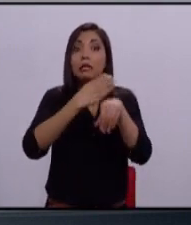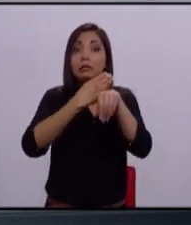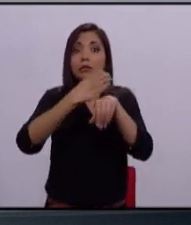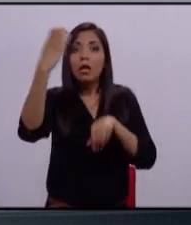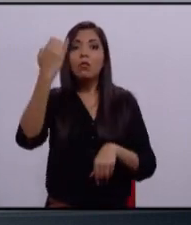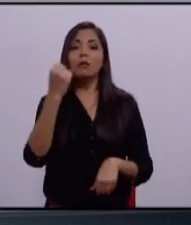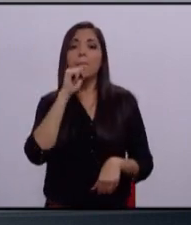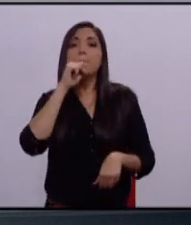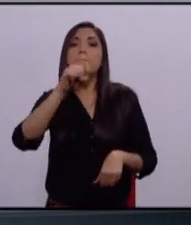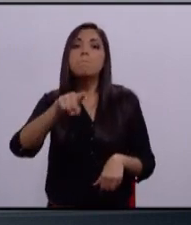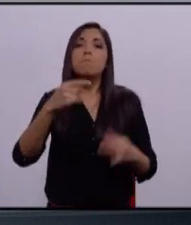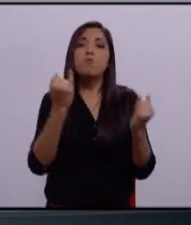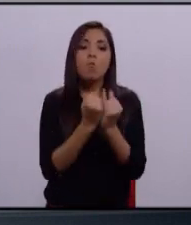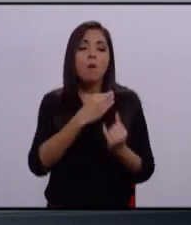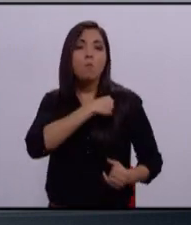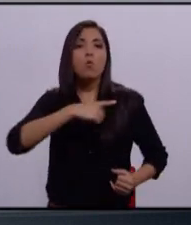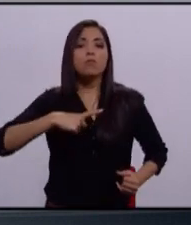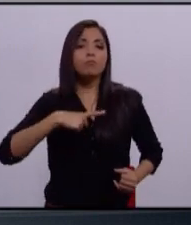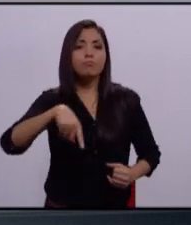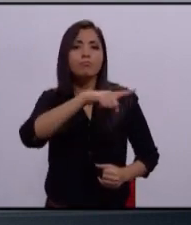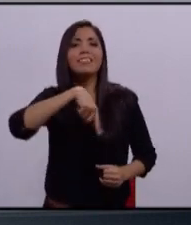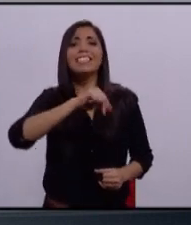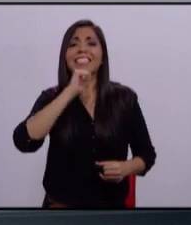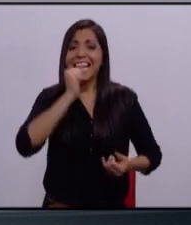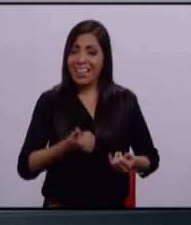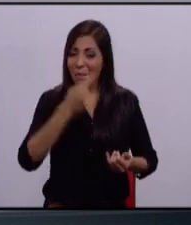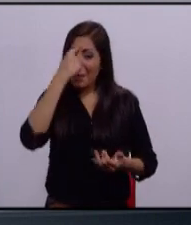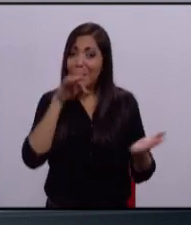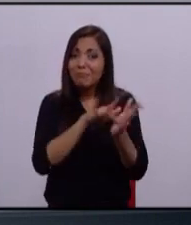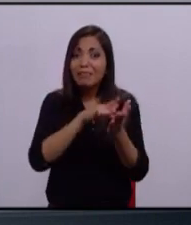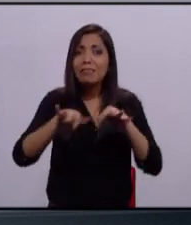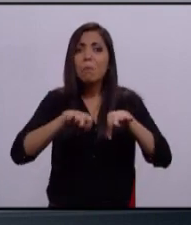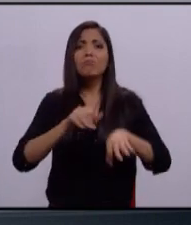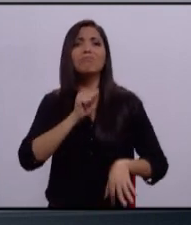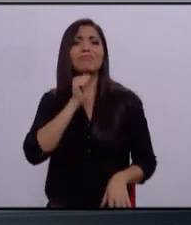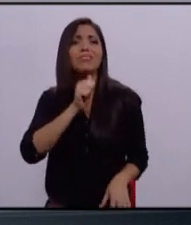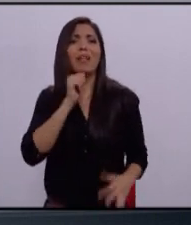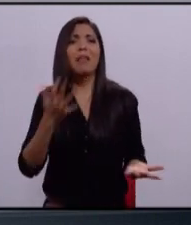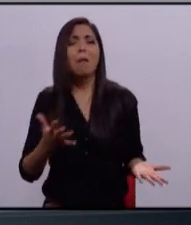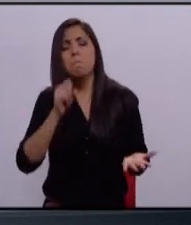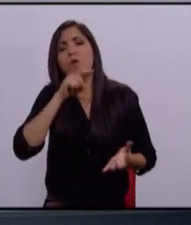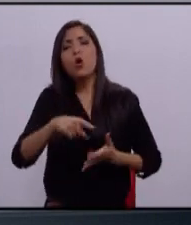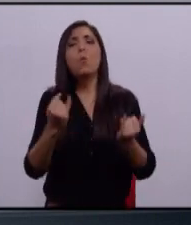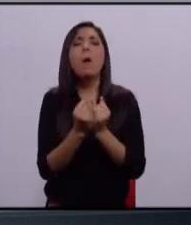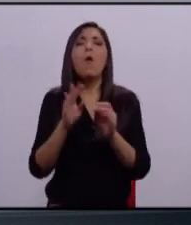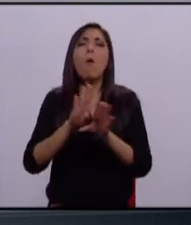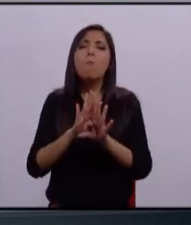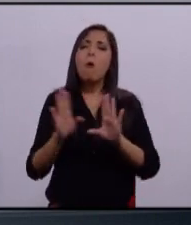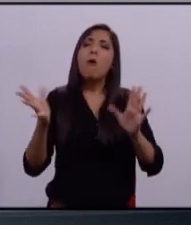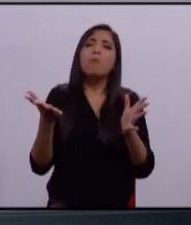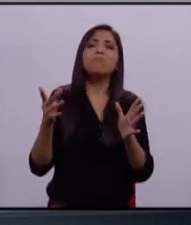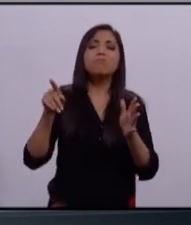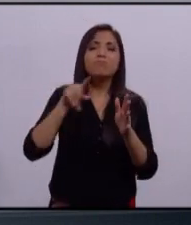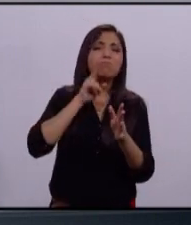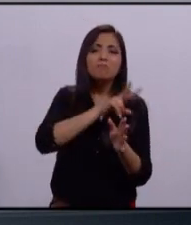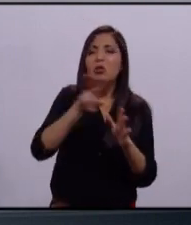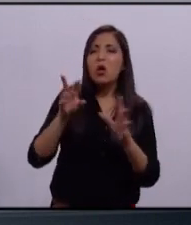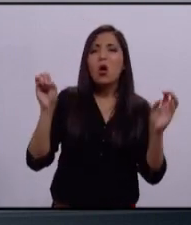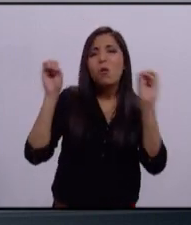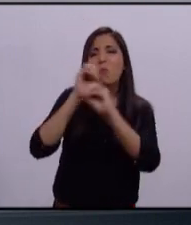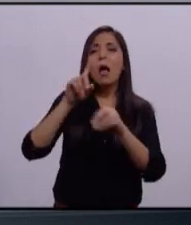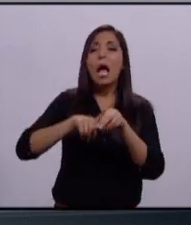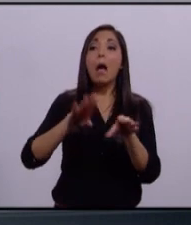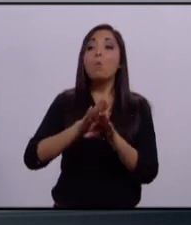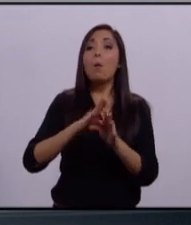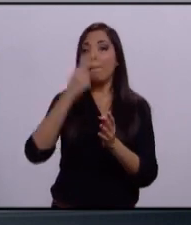nuestros municipios, no generando empleos, también generando opacidad para beneficiar a las empresas de sus